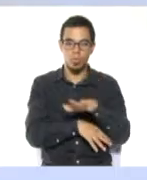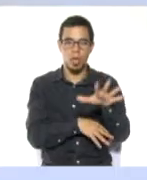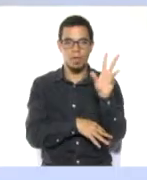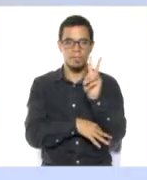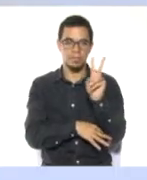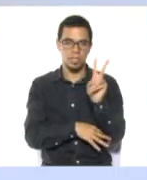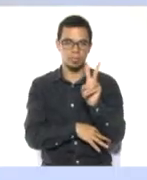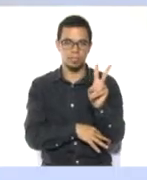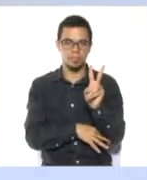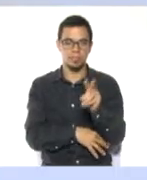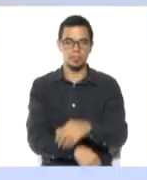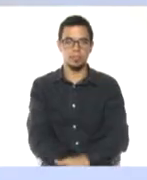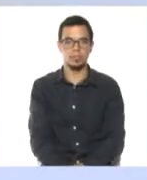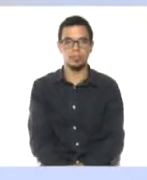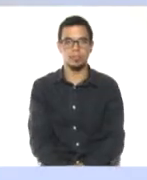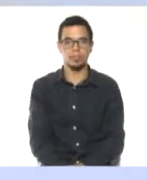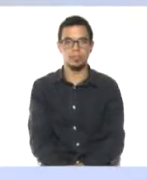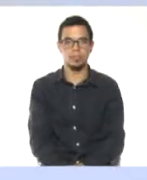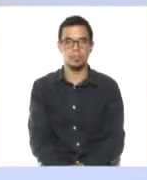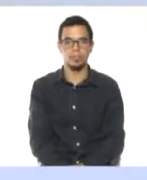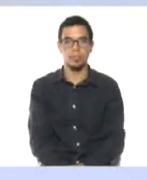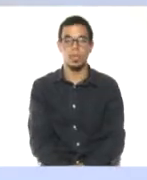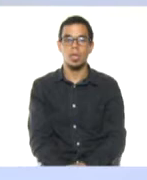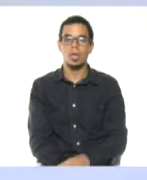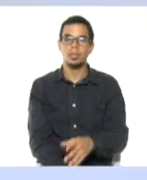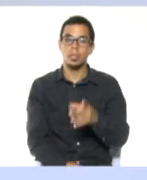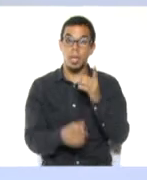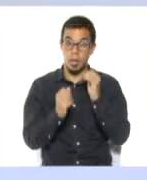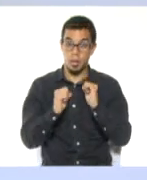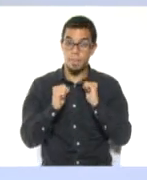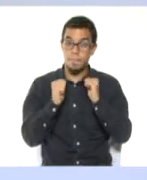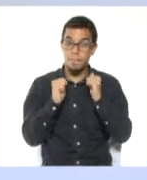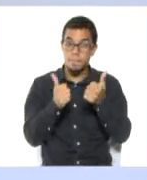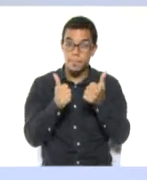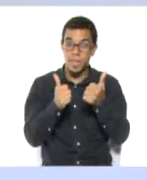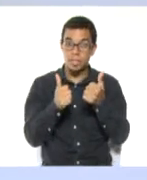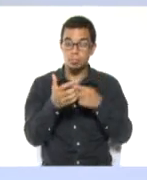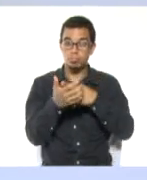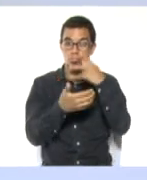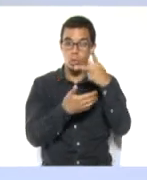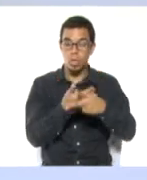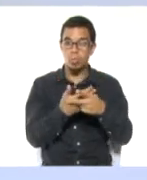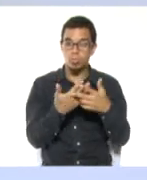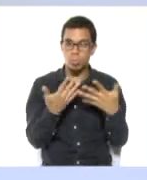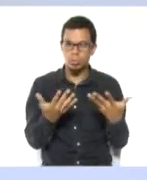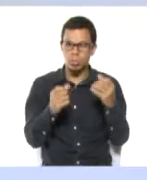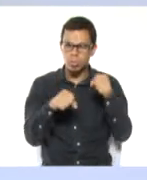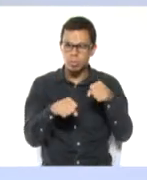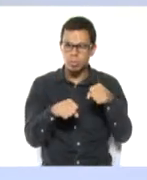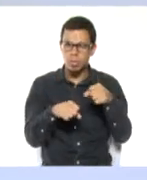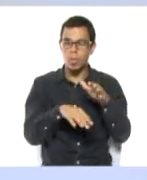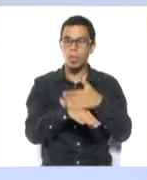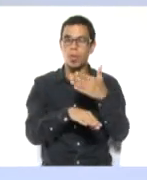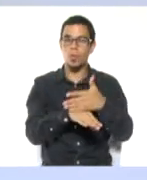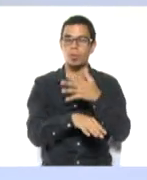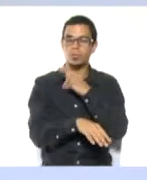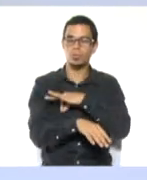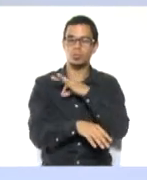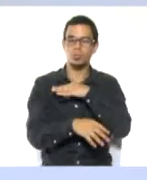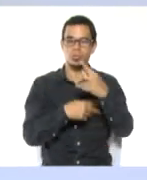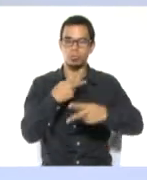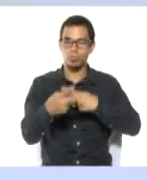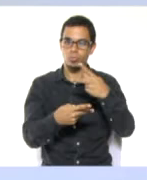Y ahora los invito a que me ayuden a dar inicio a nuestro programa del día de hoy, este jueves de socio